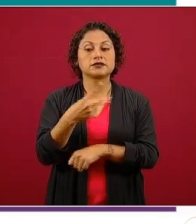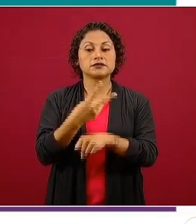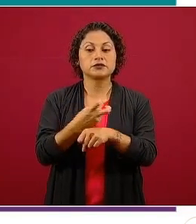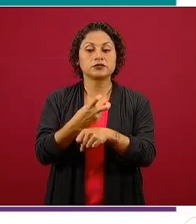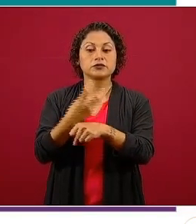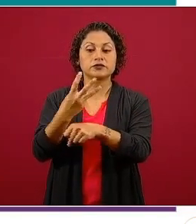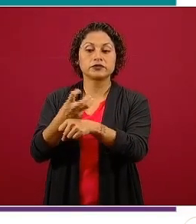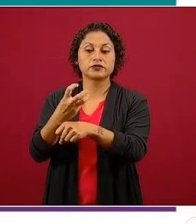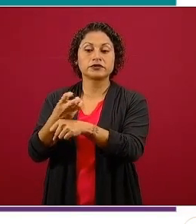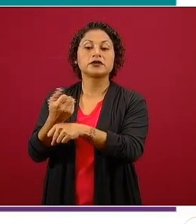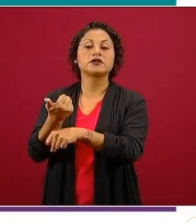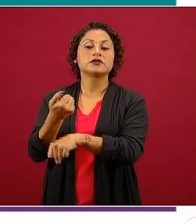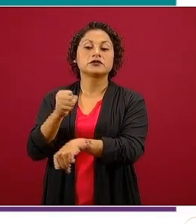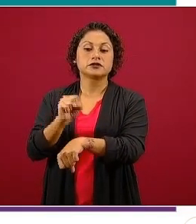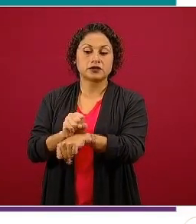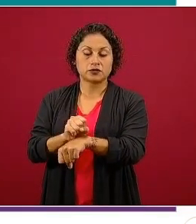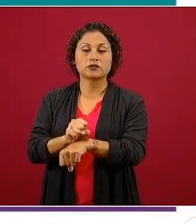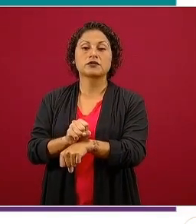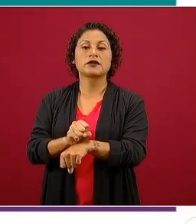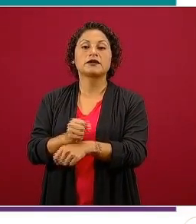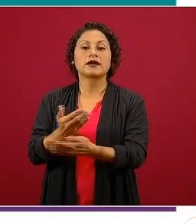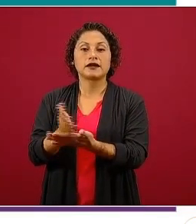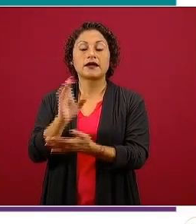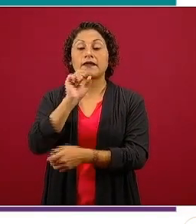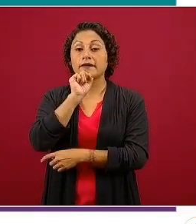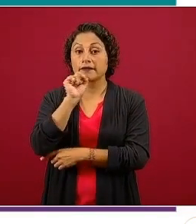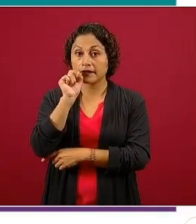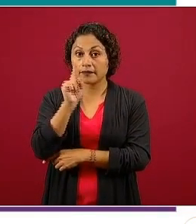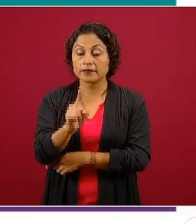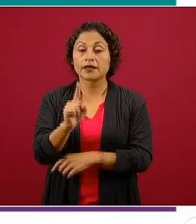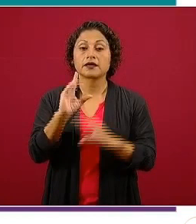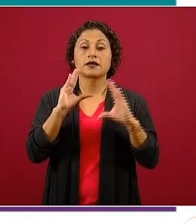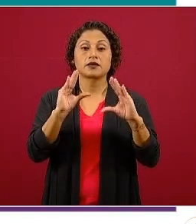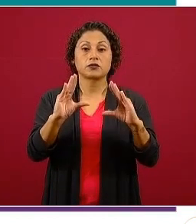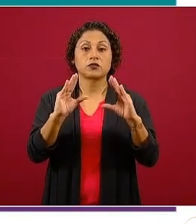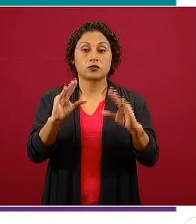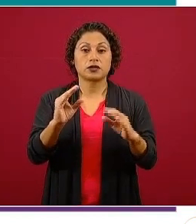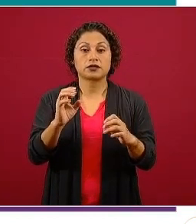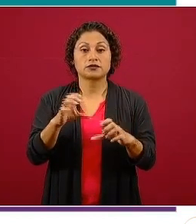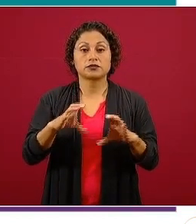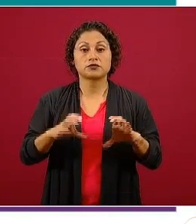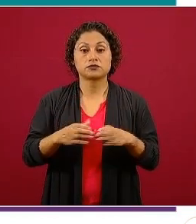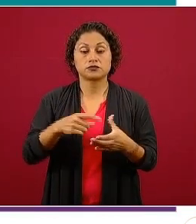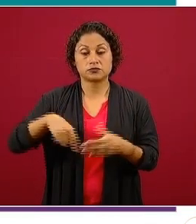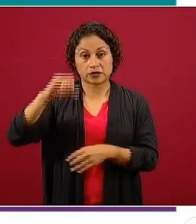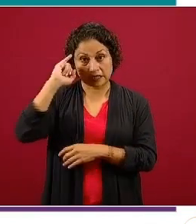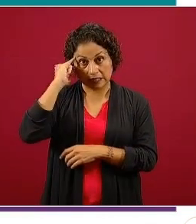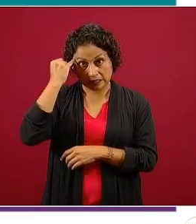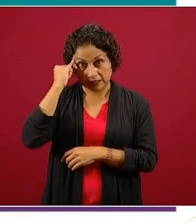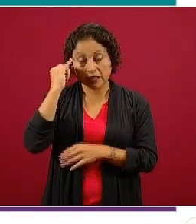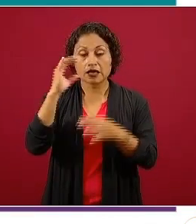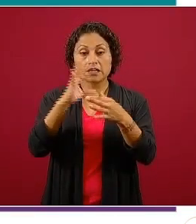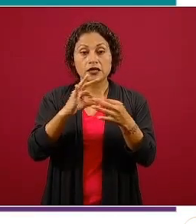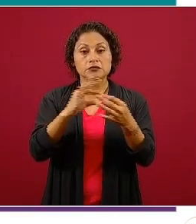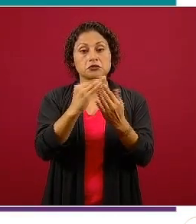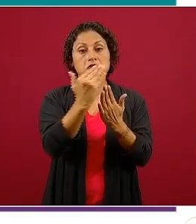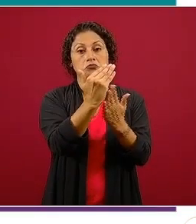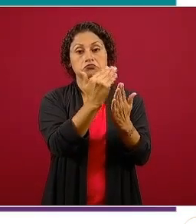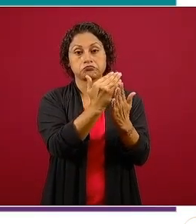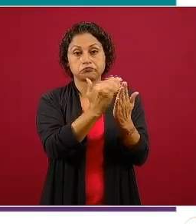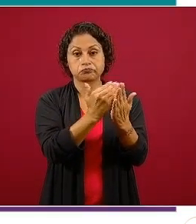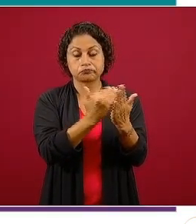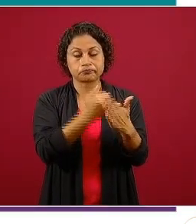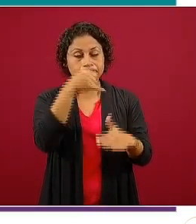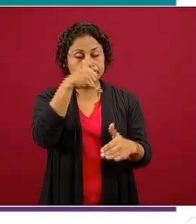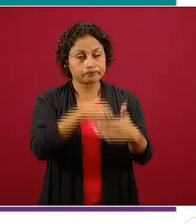más educación indígena. Aquí vamos a ver a detalle los horarios, los contenidos y todo lo relativo a cada uno de